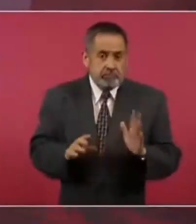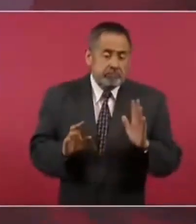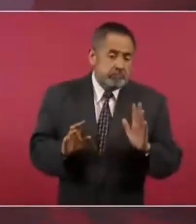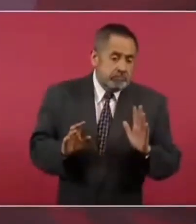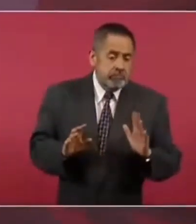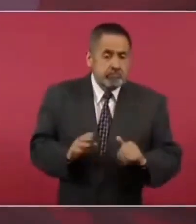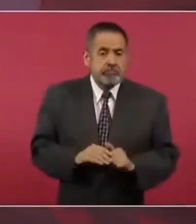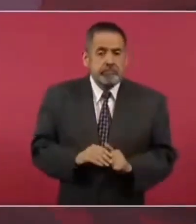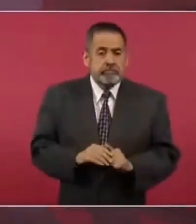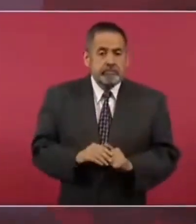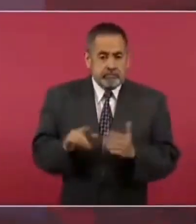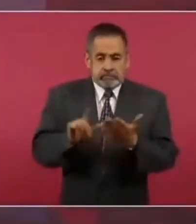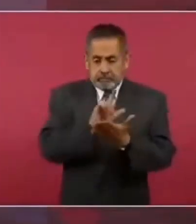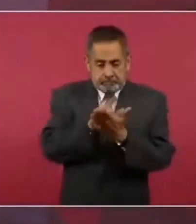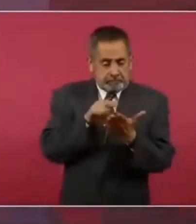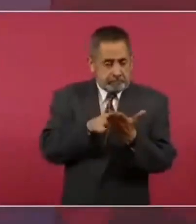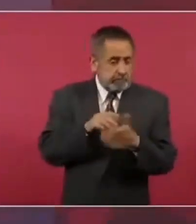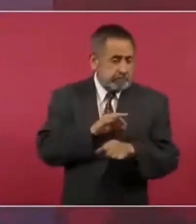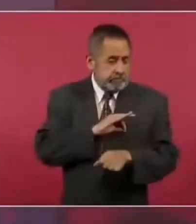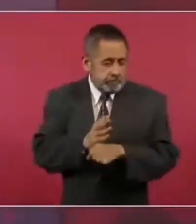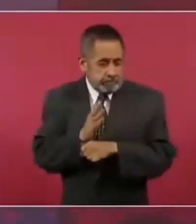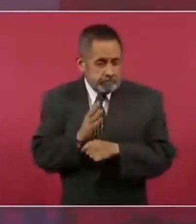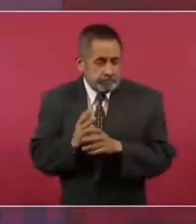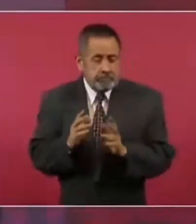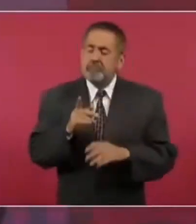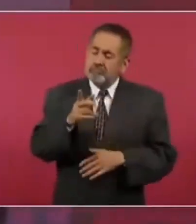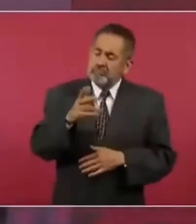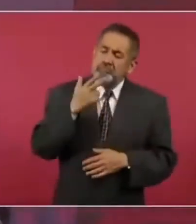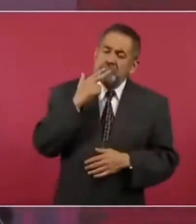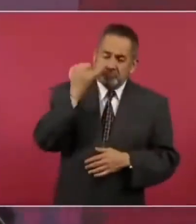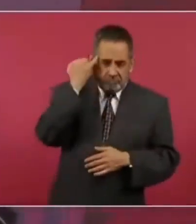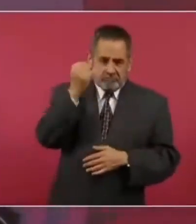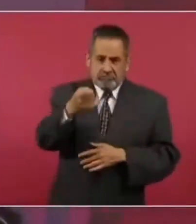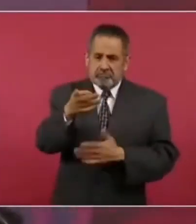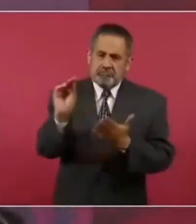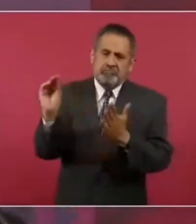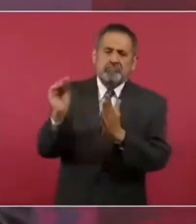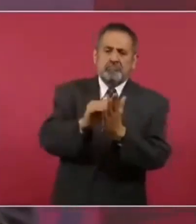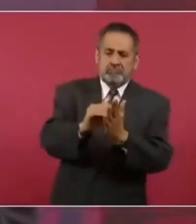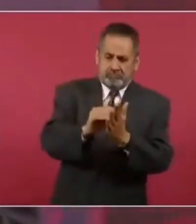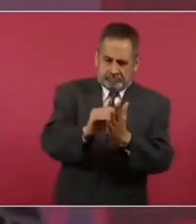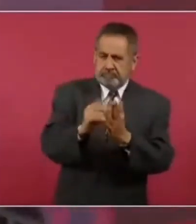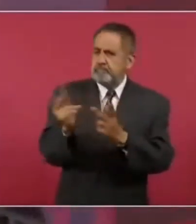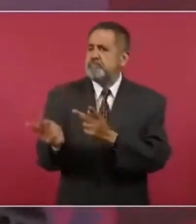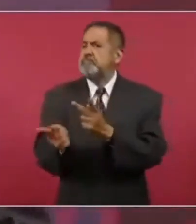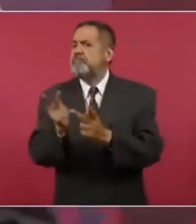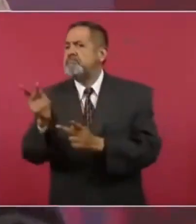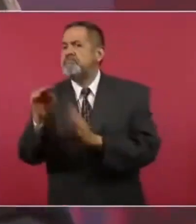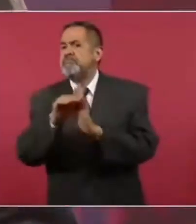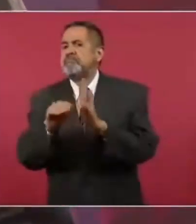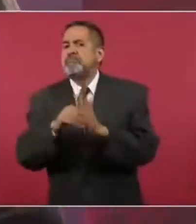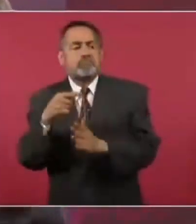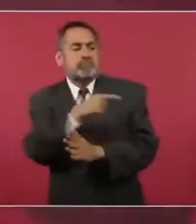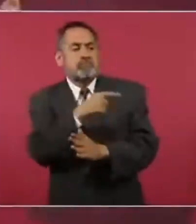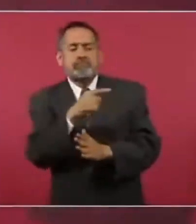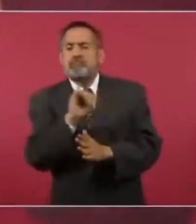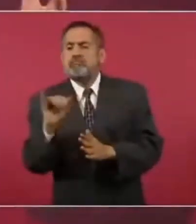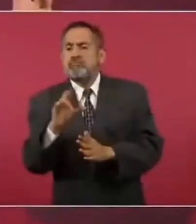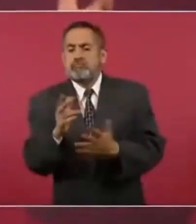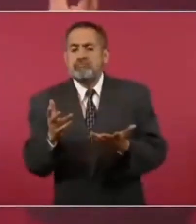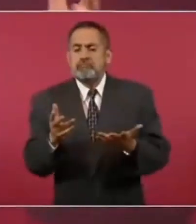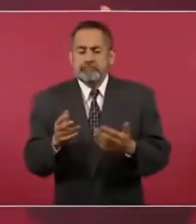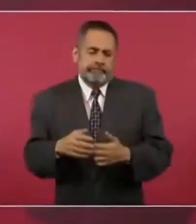por la ley, sería bueno, porque hay que